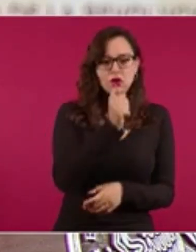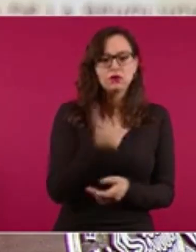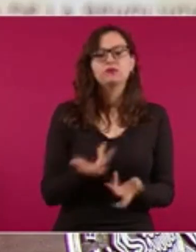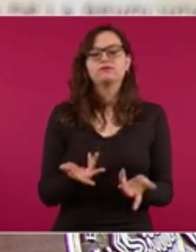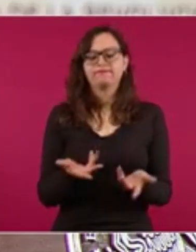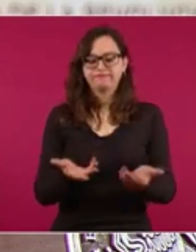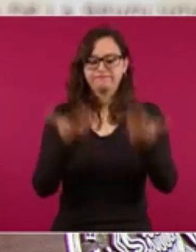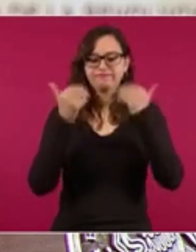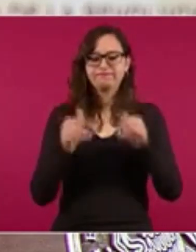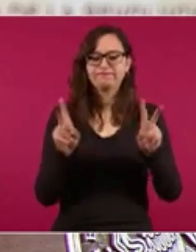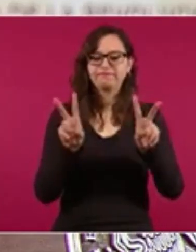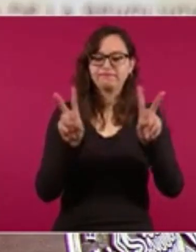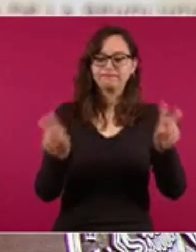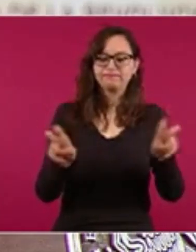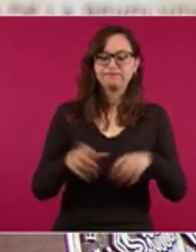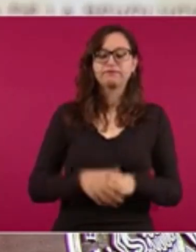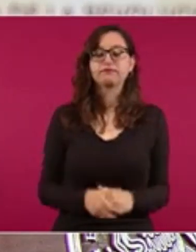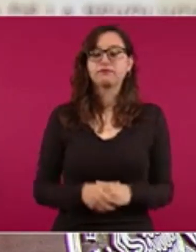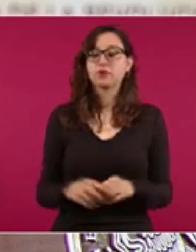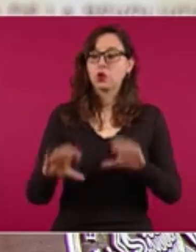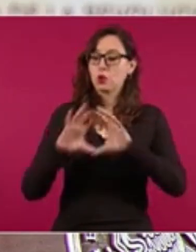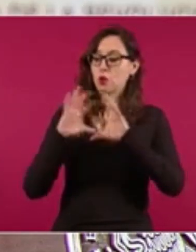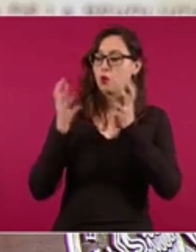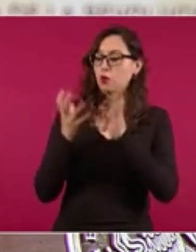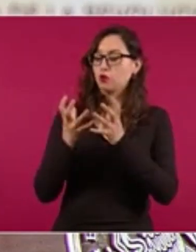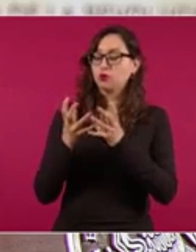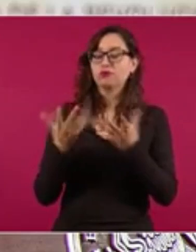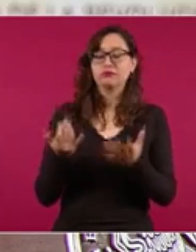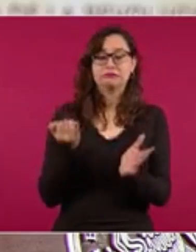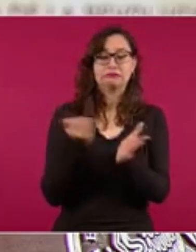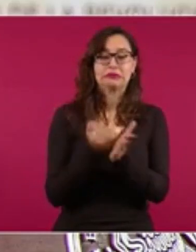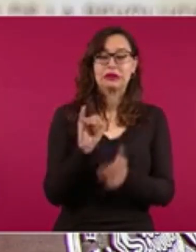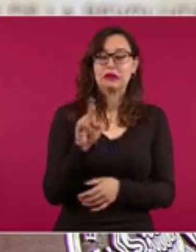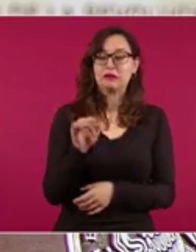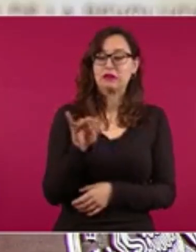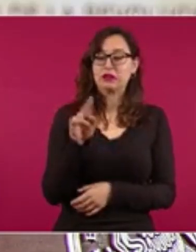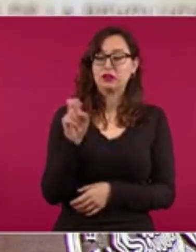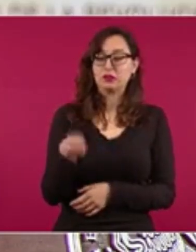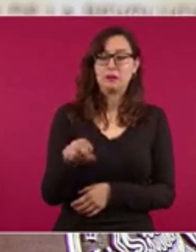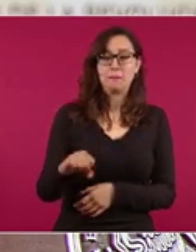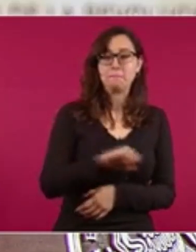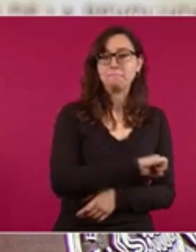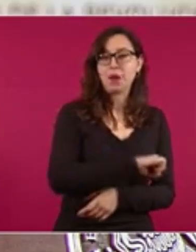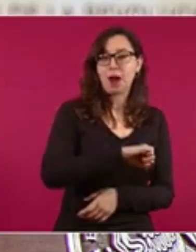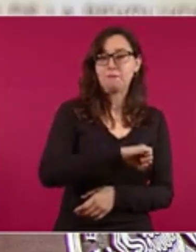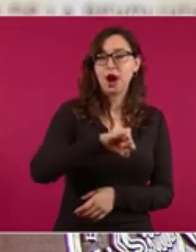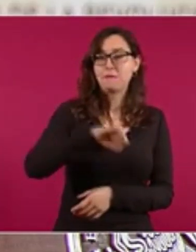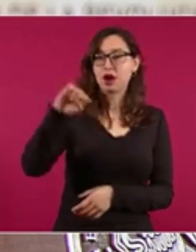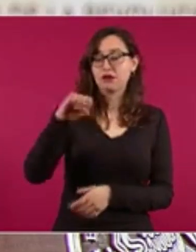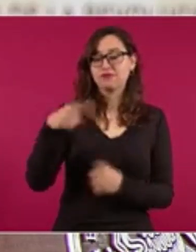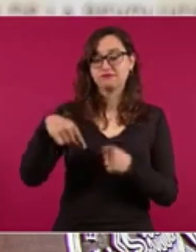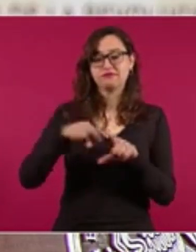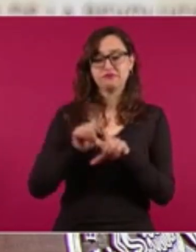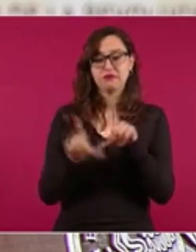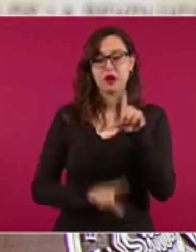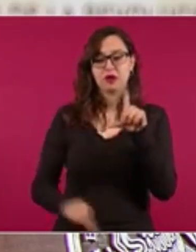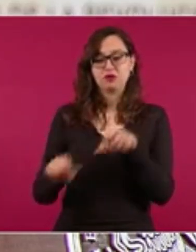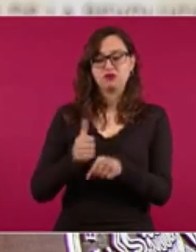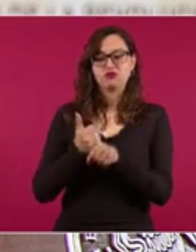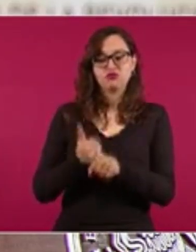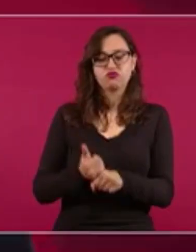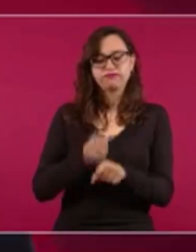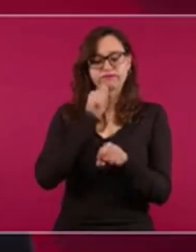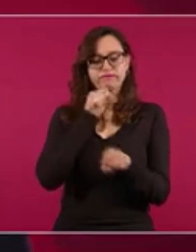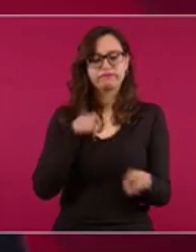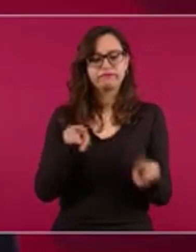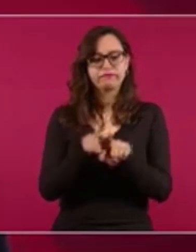recibido un impacto, entre otros, en los costos de maderas primas, agrícolas y energéticas. El gobierno ha neutralizado